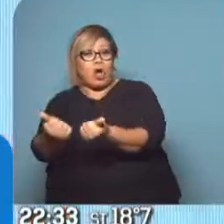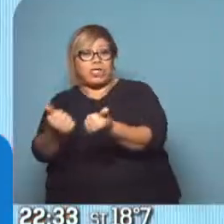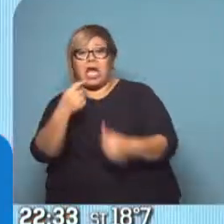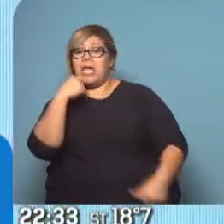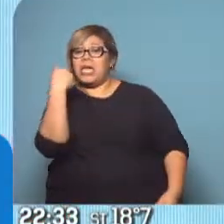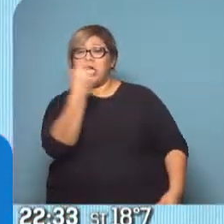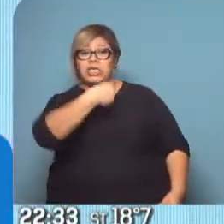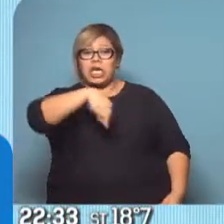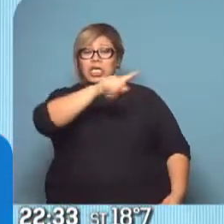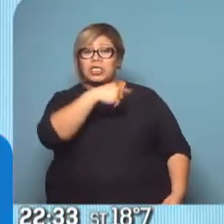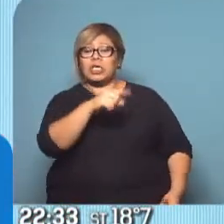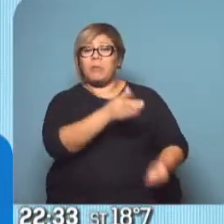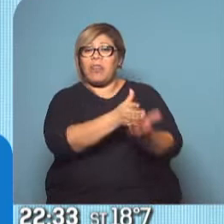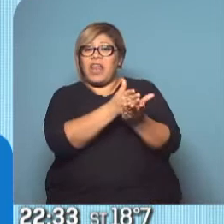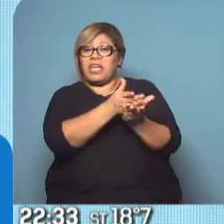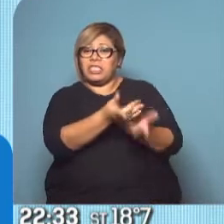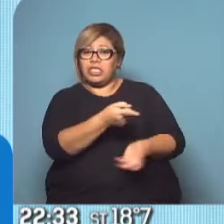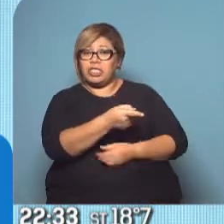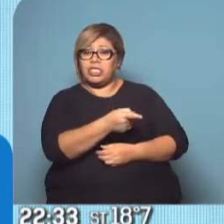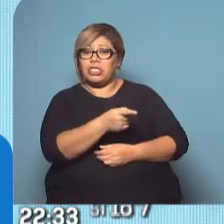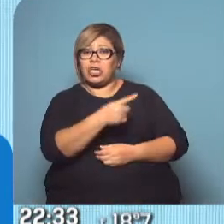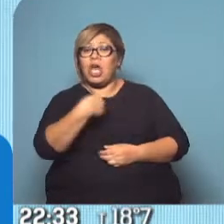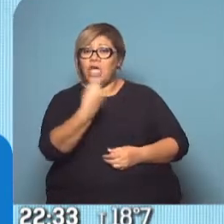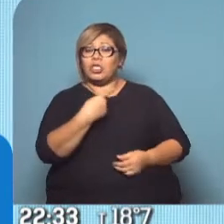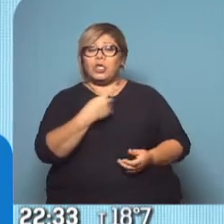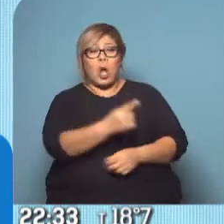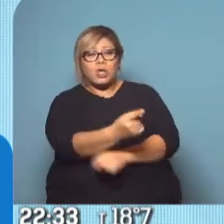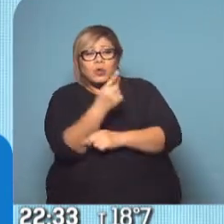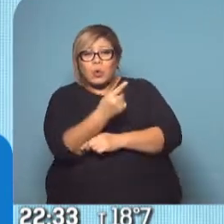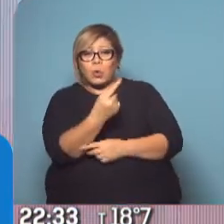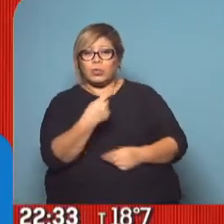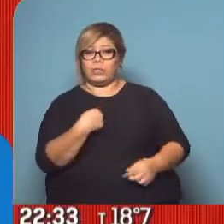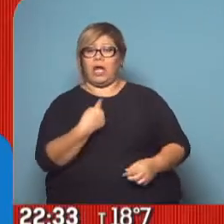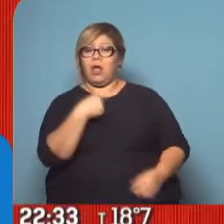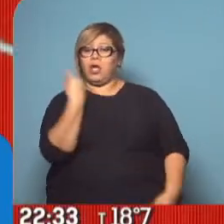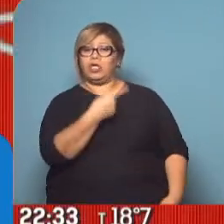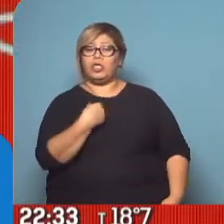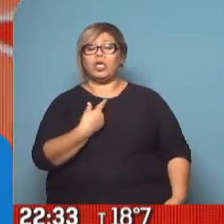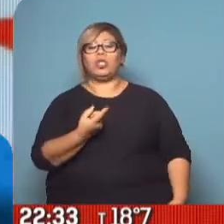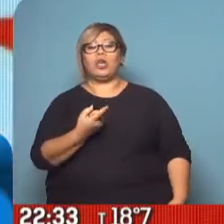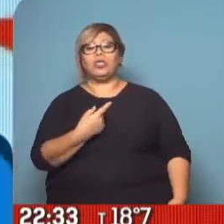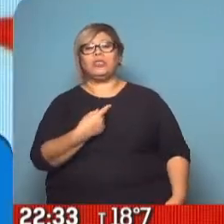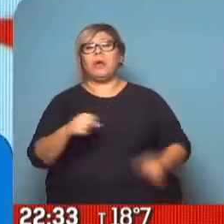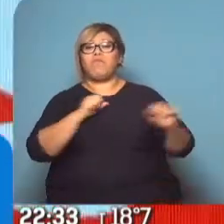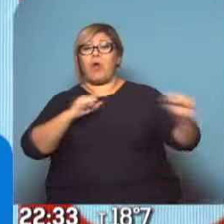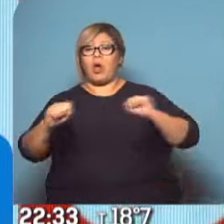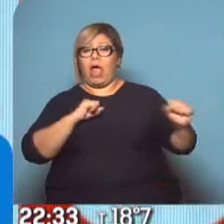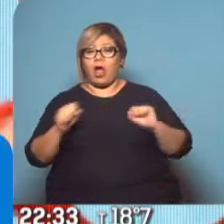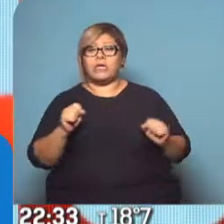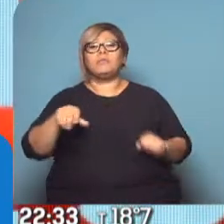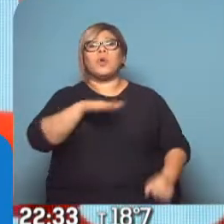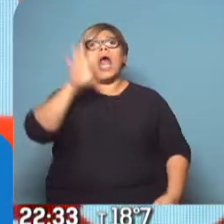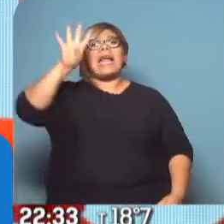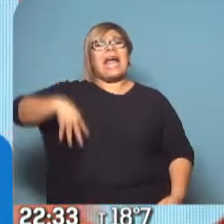a los ciudadanos que llevan una bandera de España, o que nos insulta a nosotros personalmente, y nos dice que somos crispadores porque en Cataluña quitamos lazos,